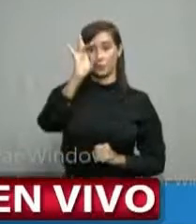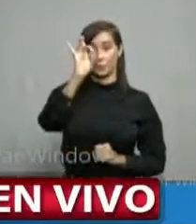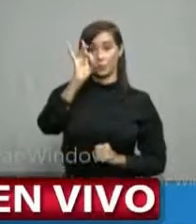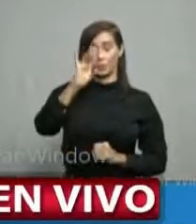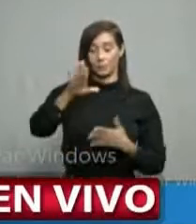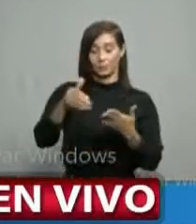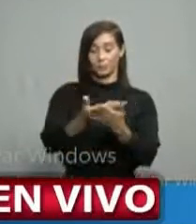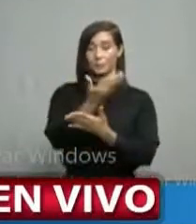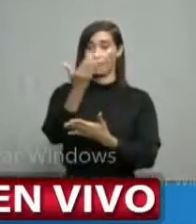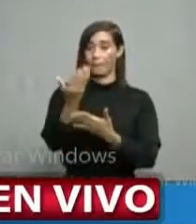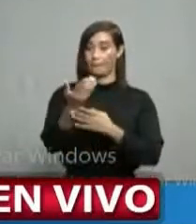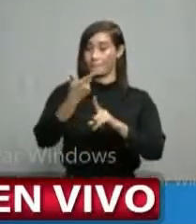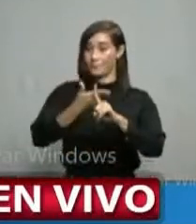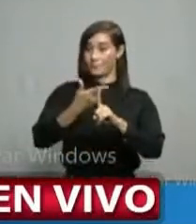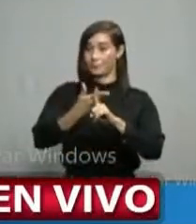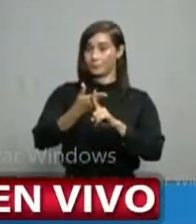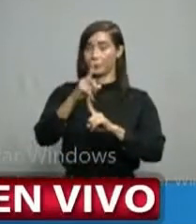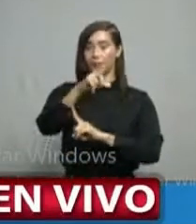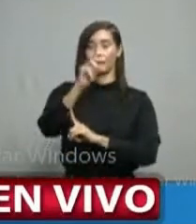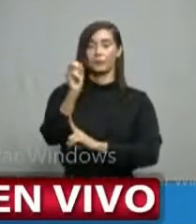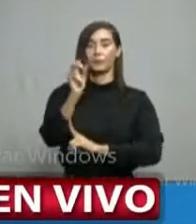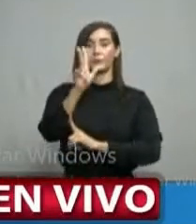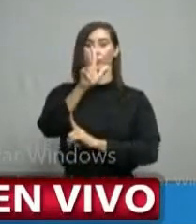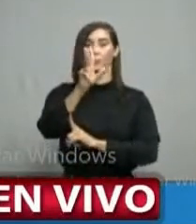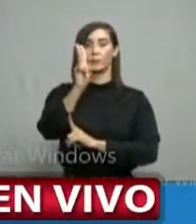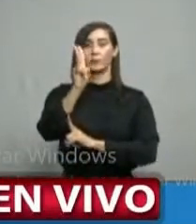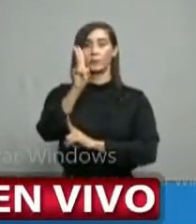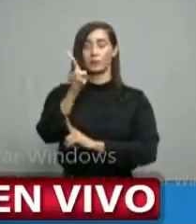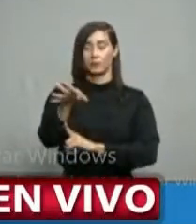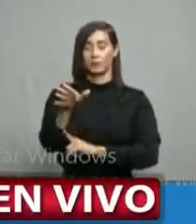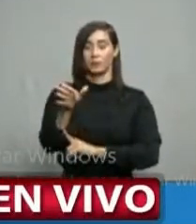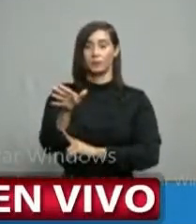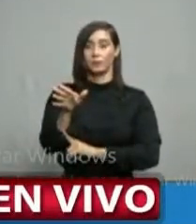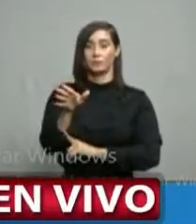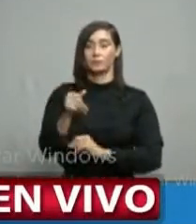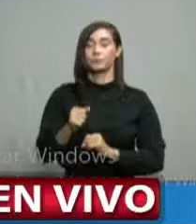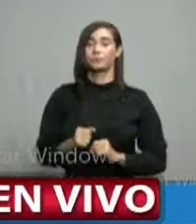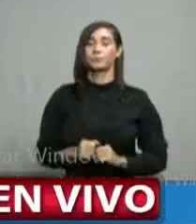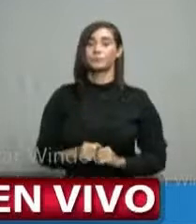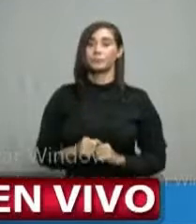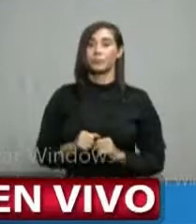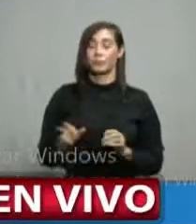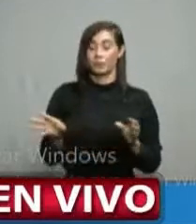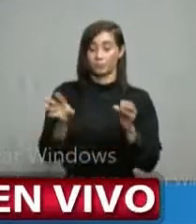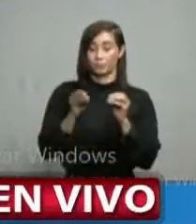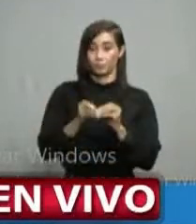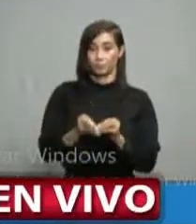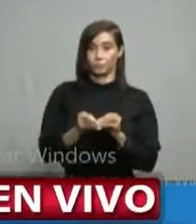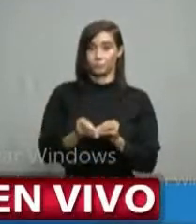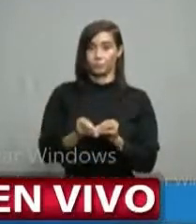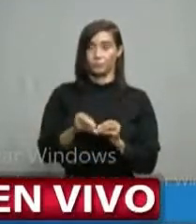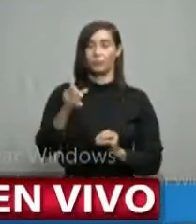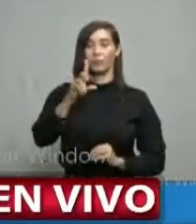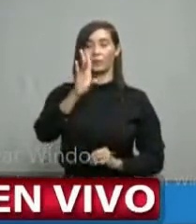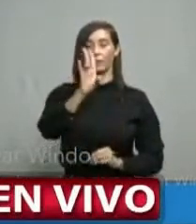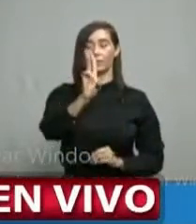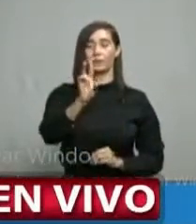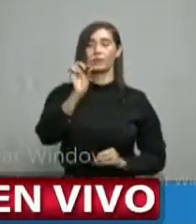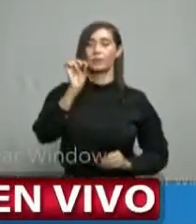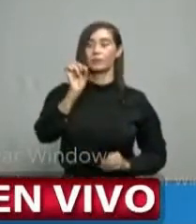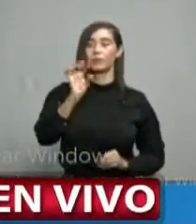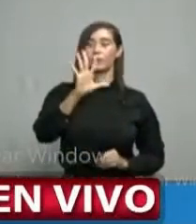casos nuevos, 132 casos positivos confirmados, 7